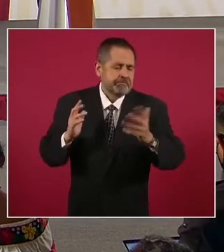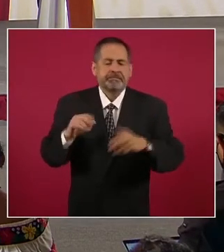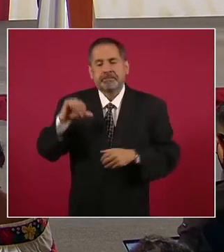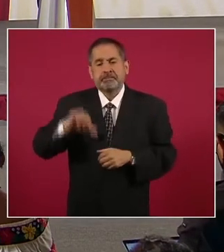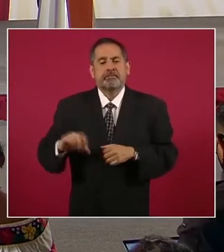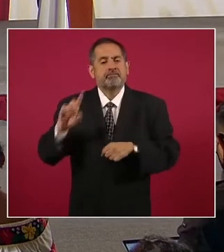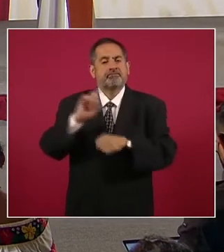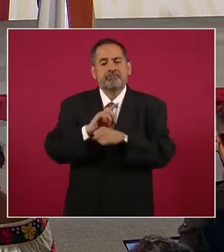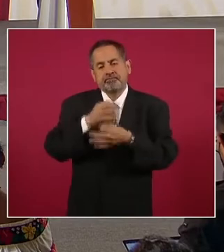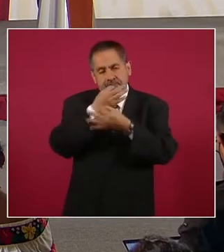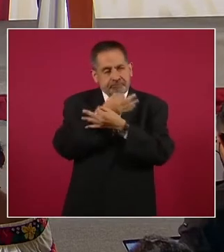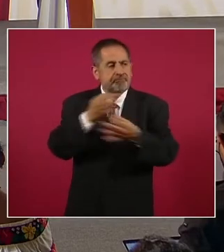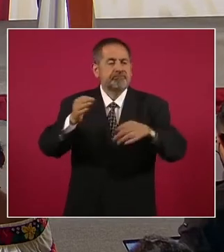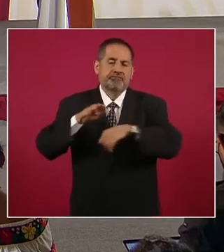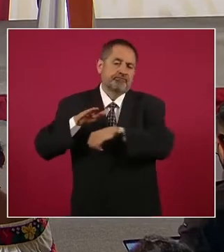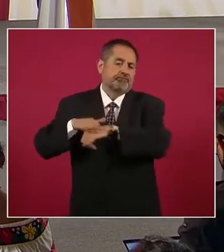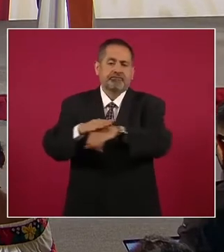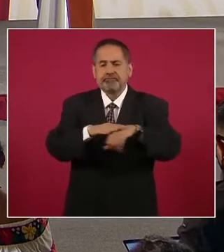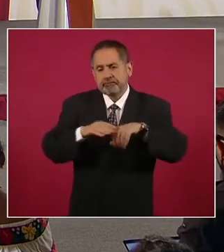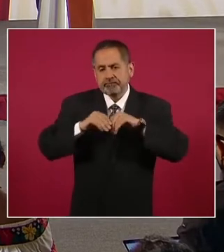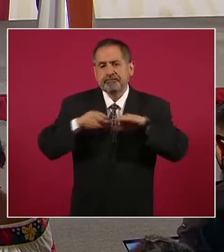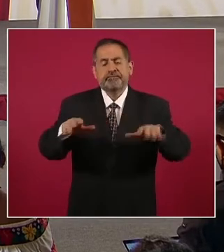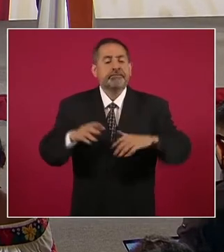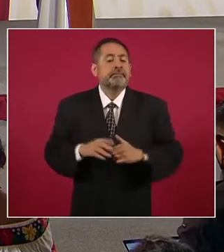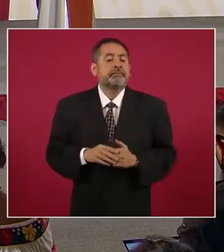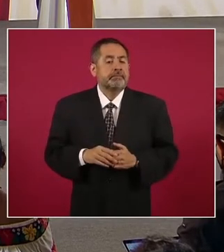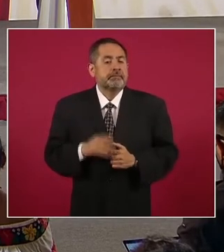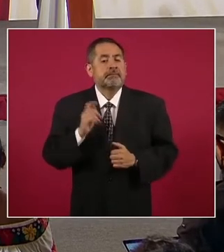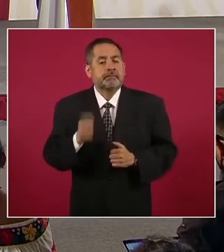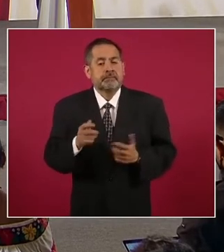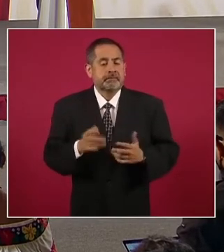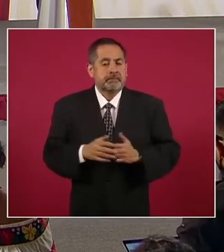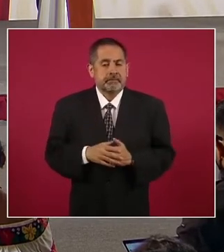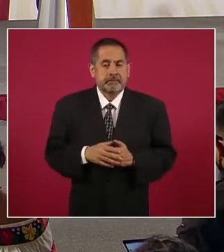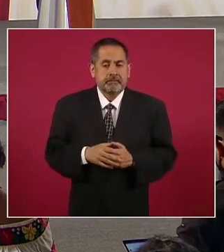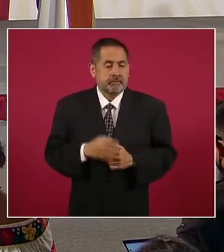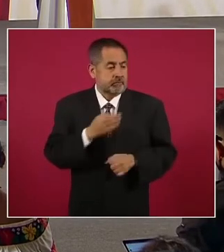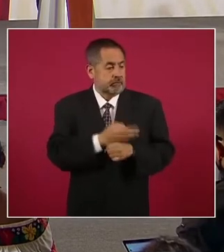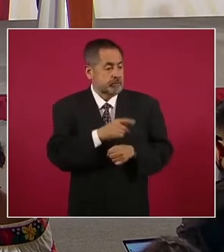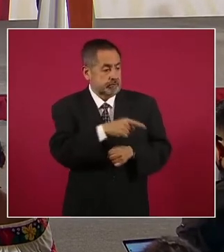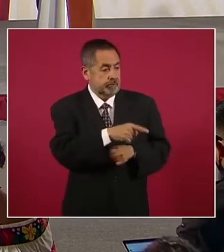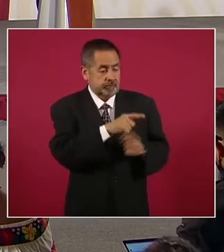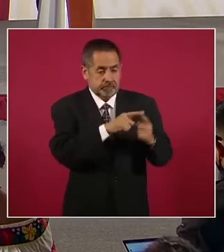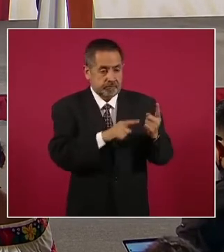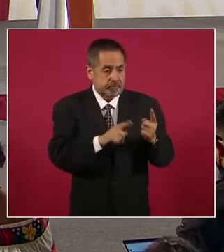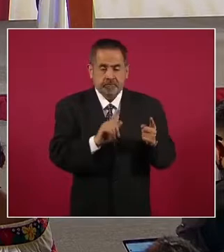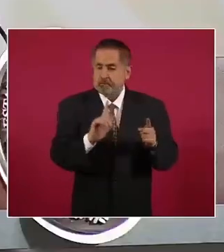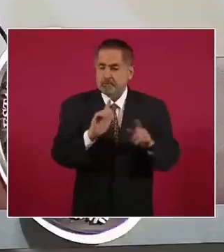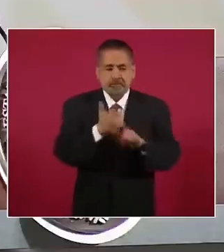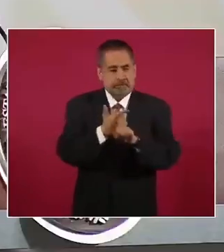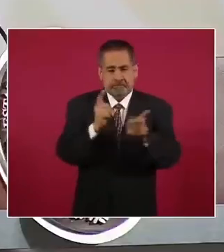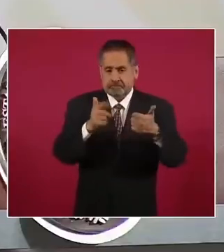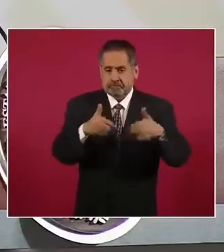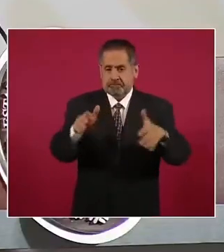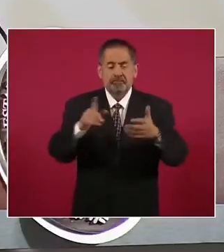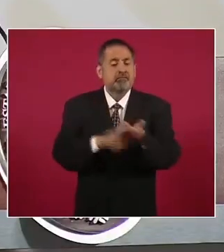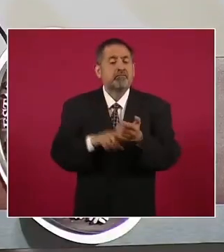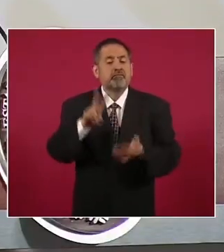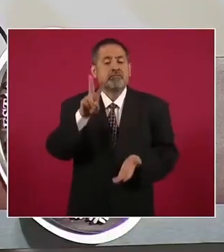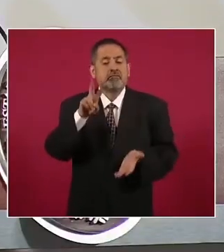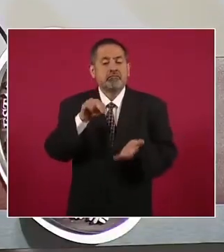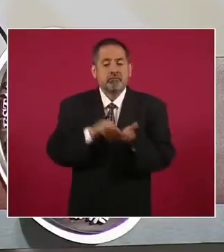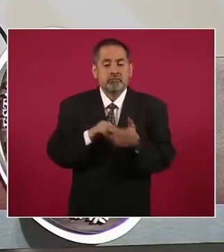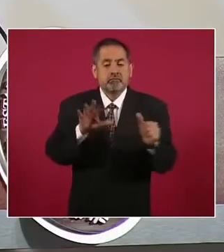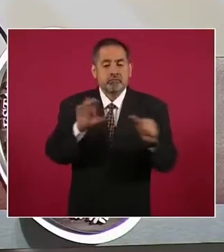al pueblo de México que quedaron en libertad al día de hoy dos mil